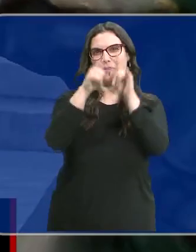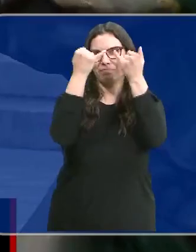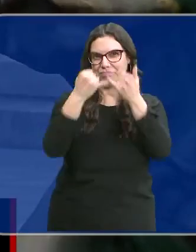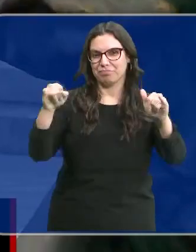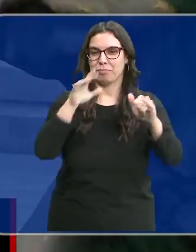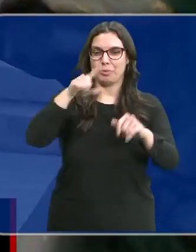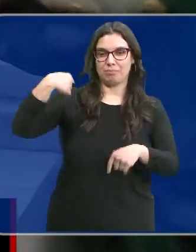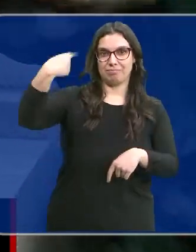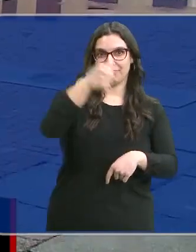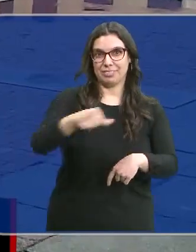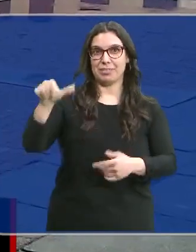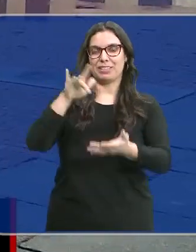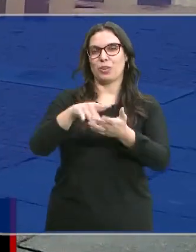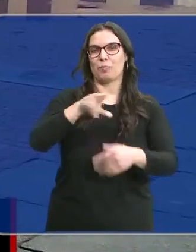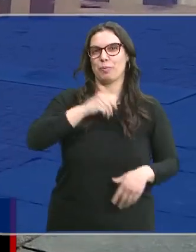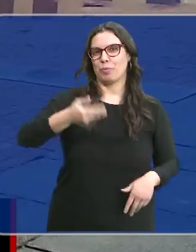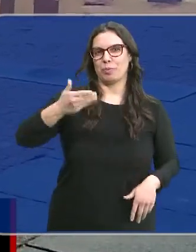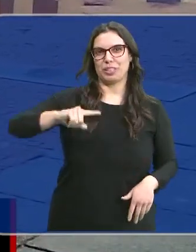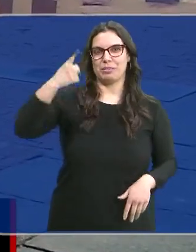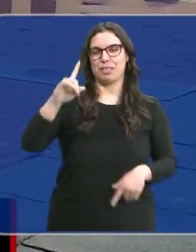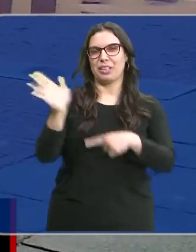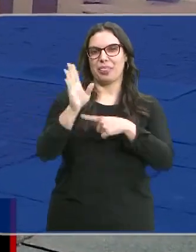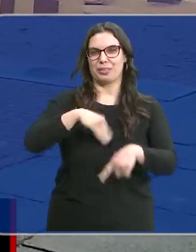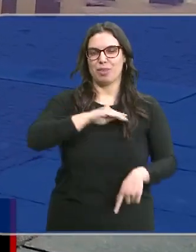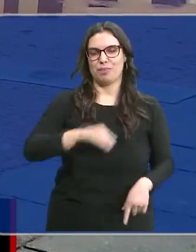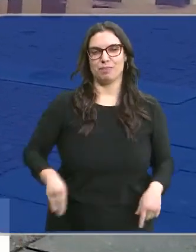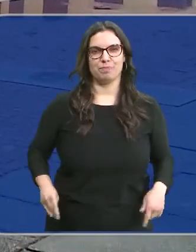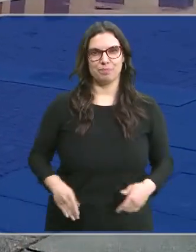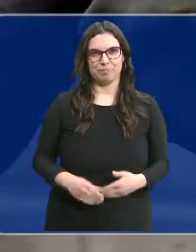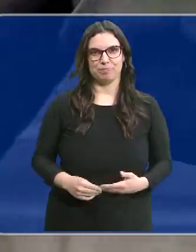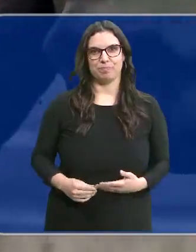semanas previas a la entrega de los premios más importantes del cine español.